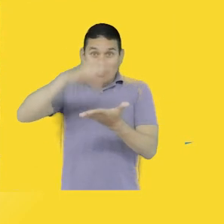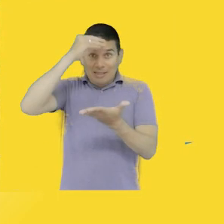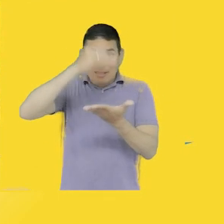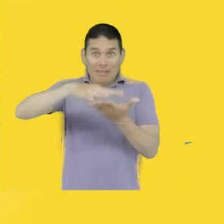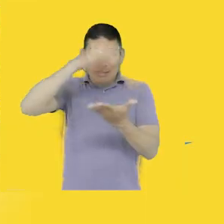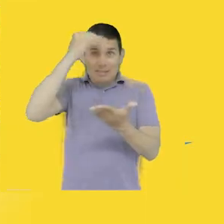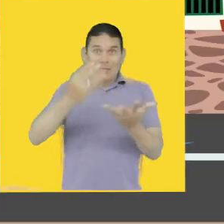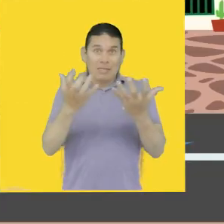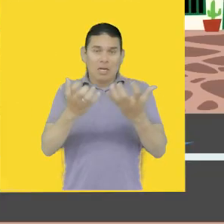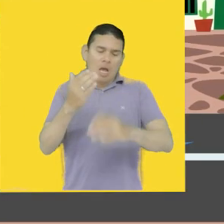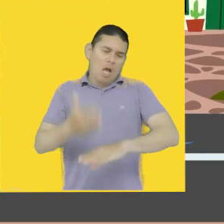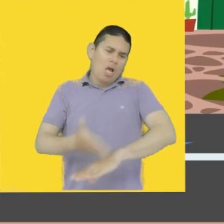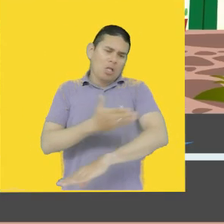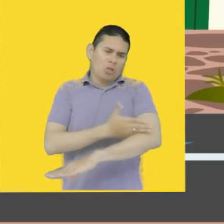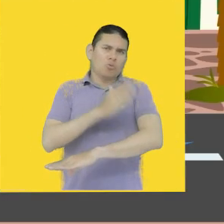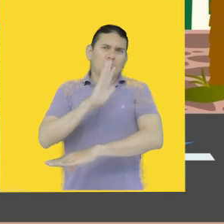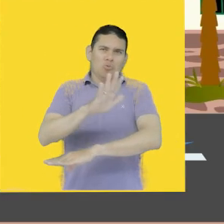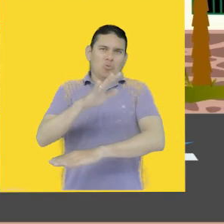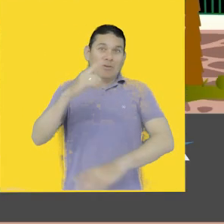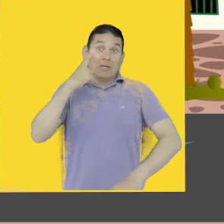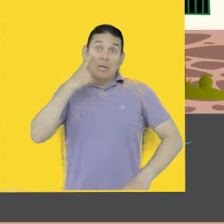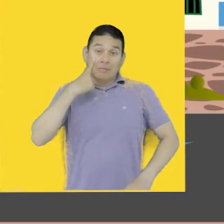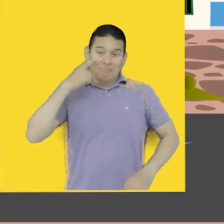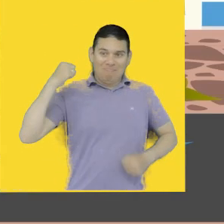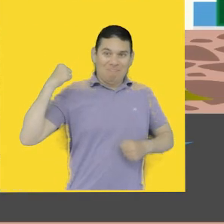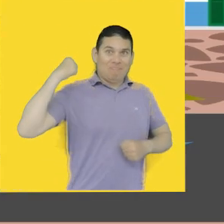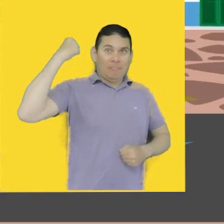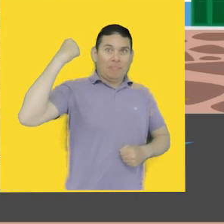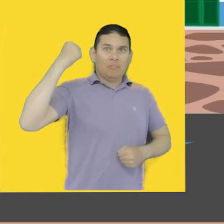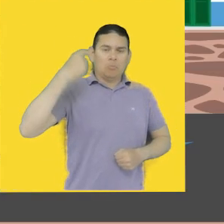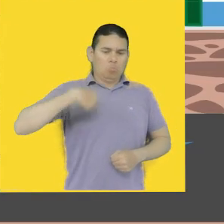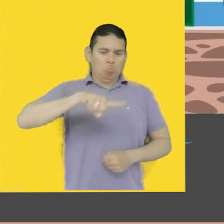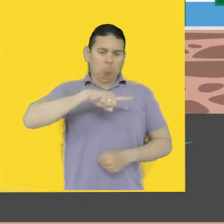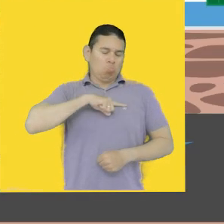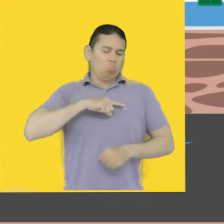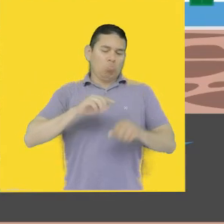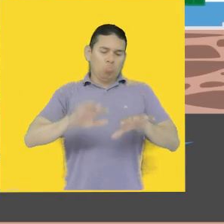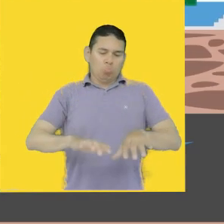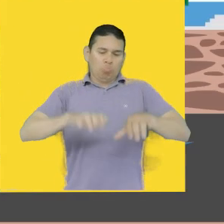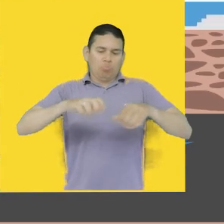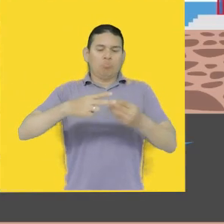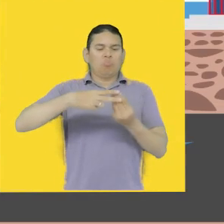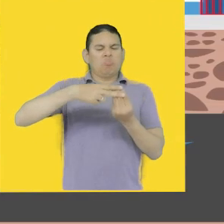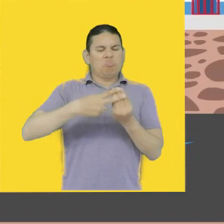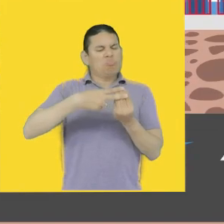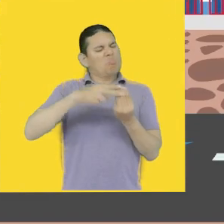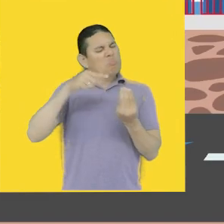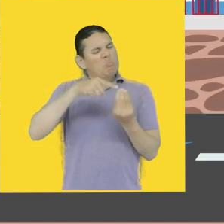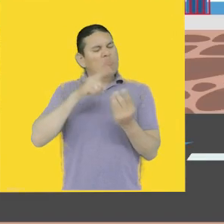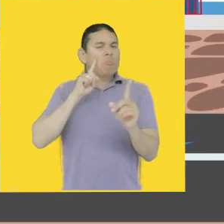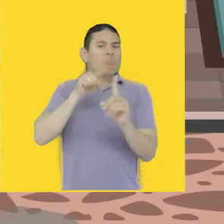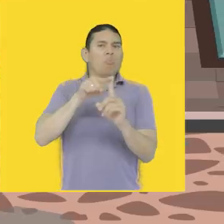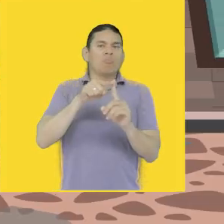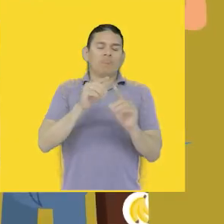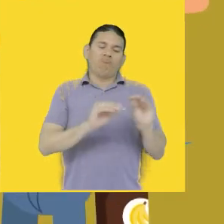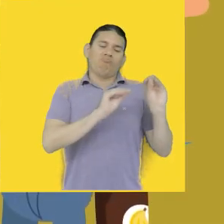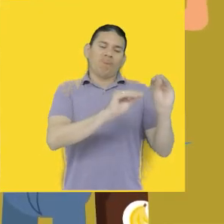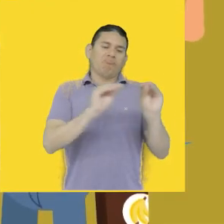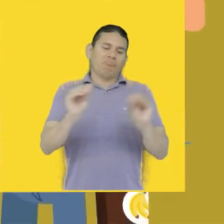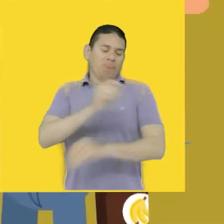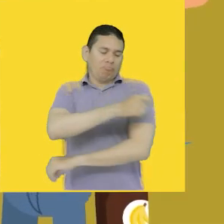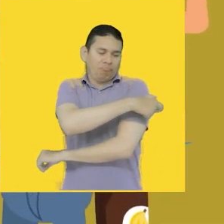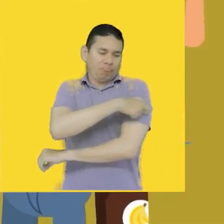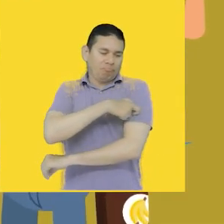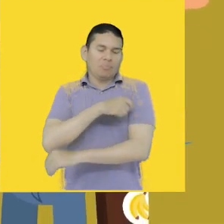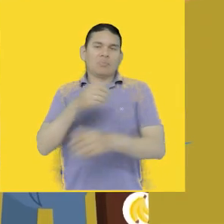anteriores que hemos tenido en el proyecto, hemos consolidado una caja de herramientas para el fortalecimiento de comités de discapacidad.